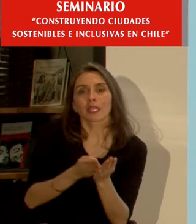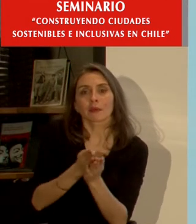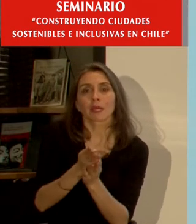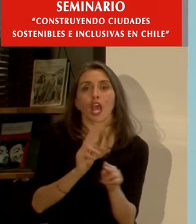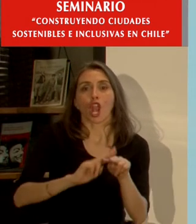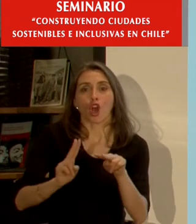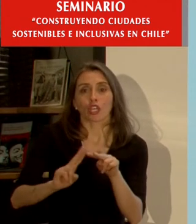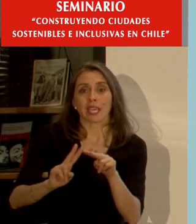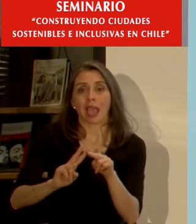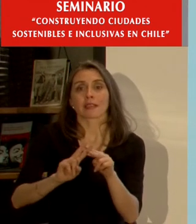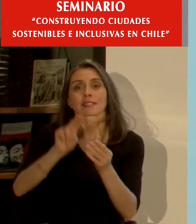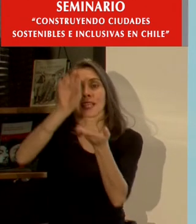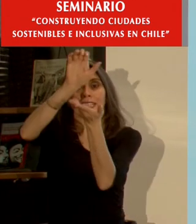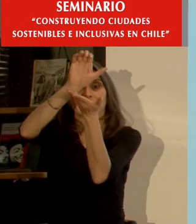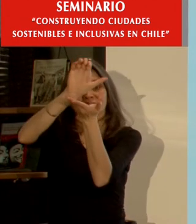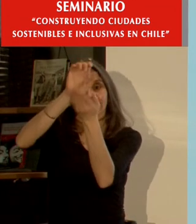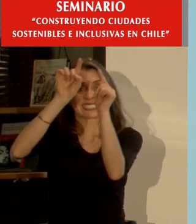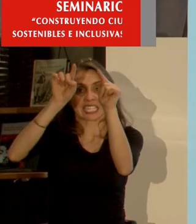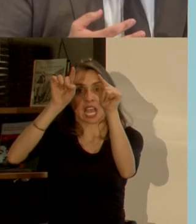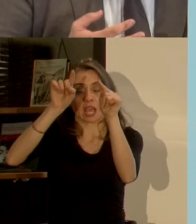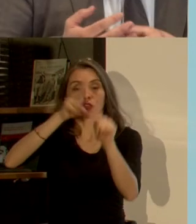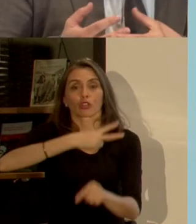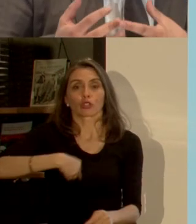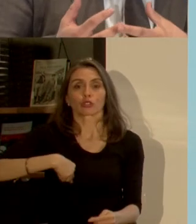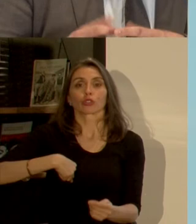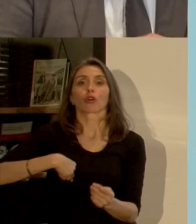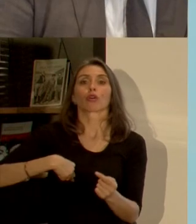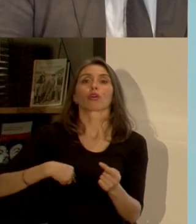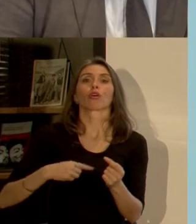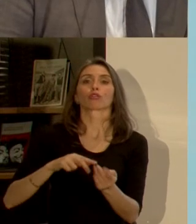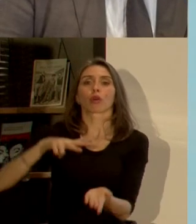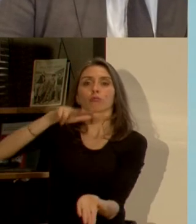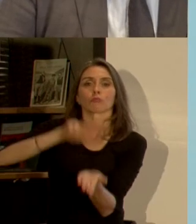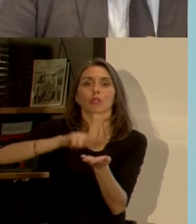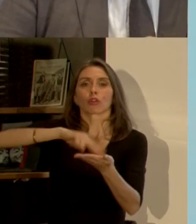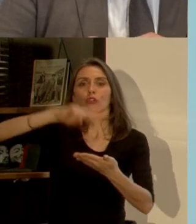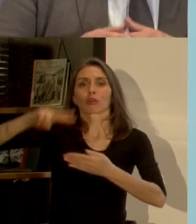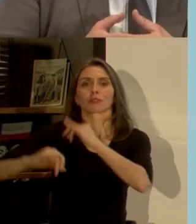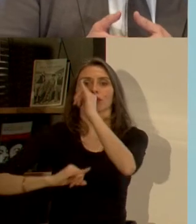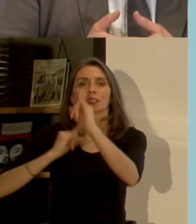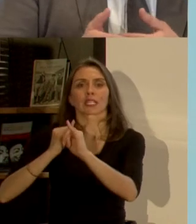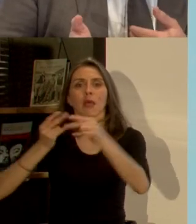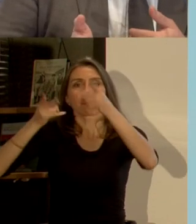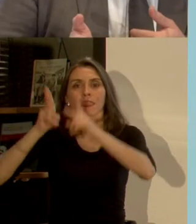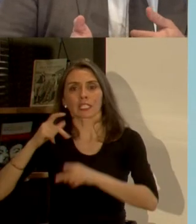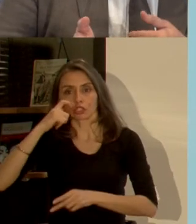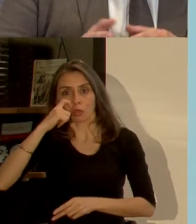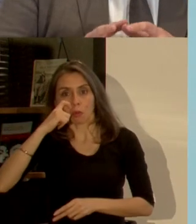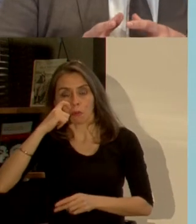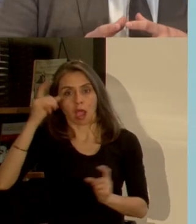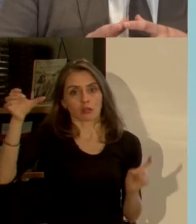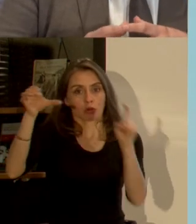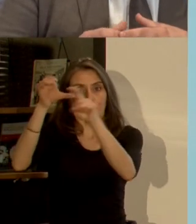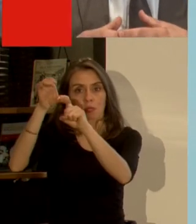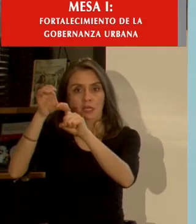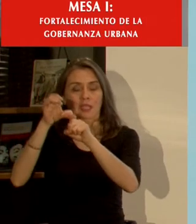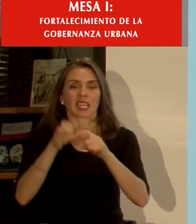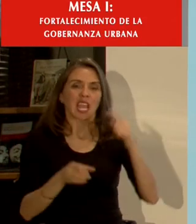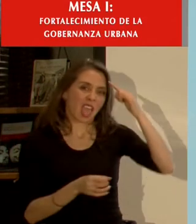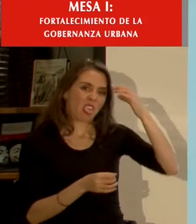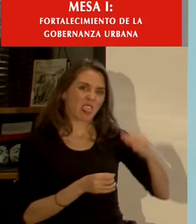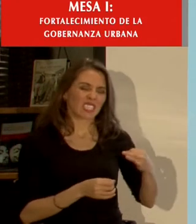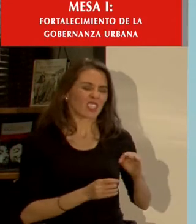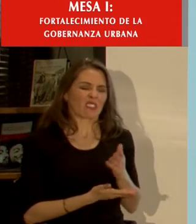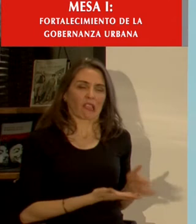actuaciones del Estado cuando nosotros nos adscribimos a un régimen internacional de derechos humanos excluimos decisiones como posible